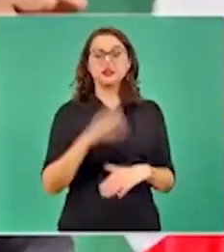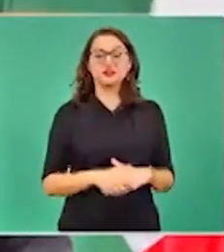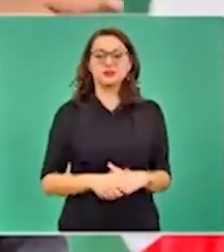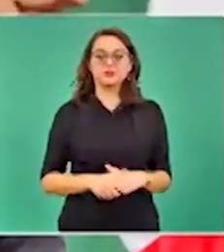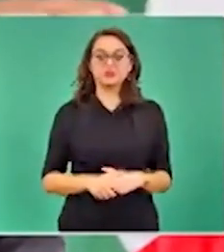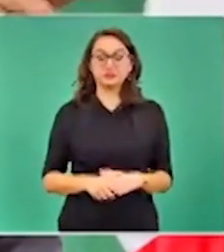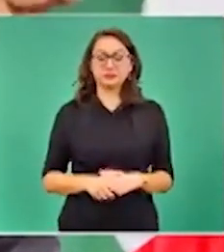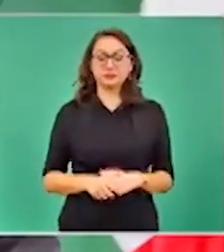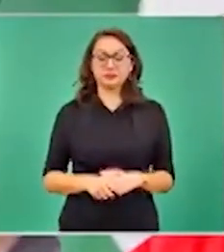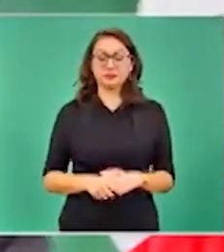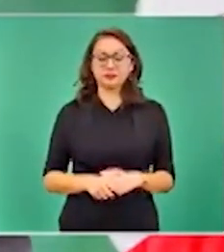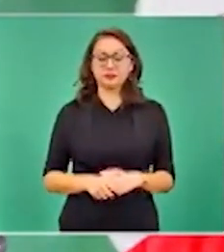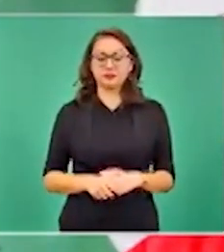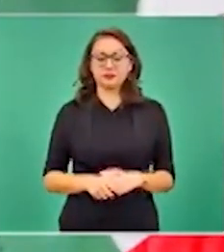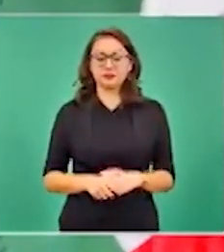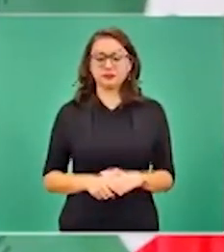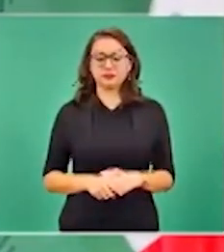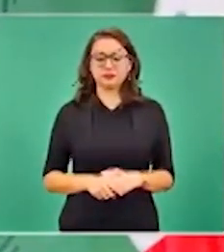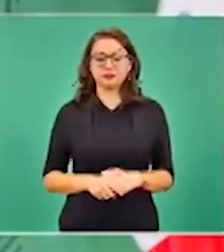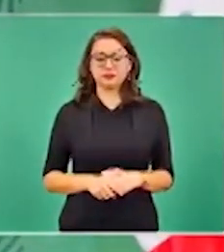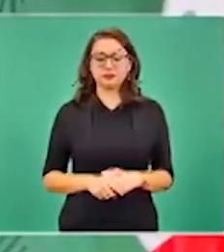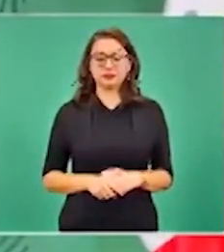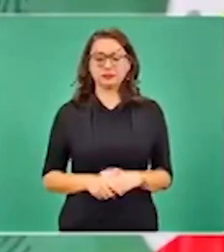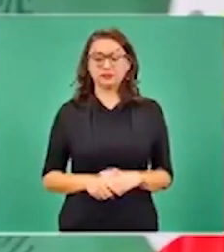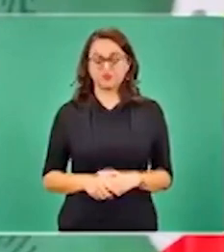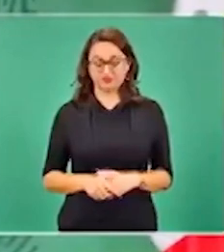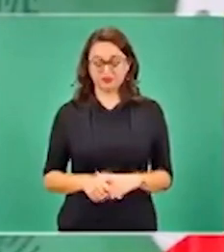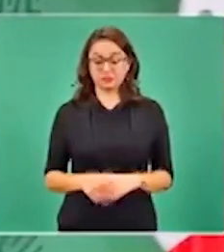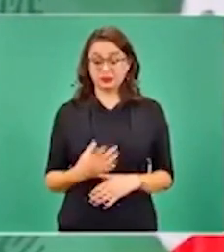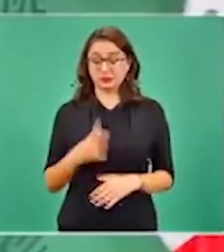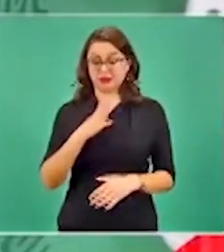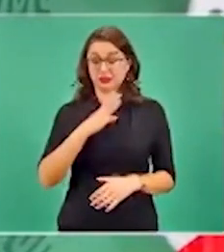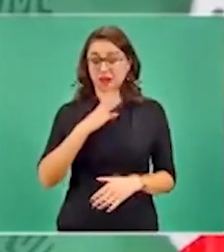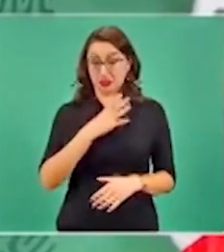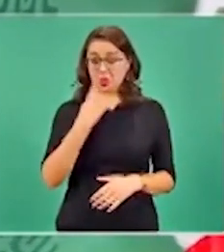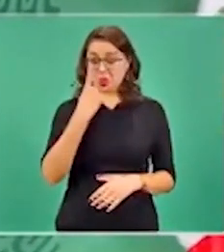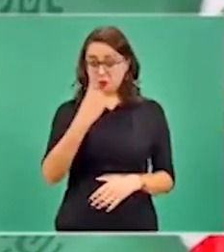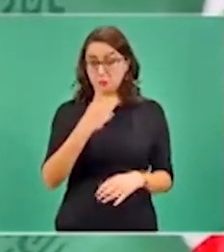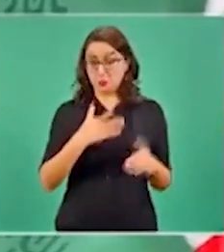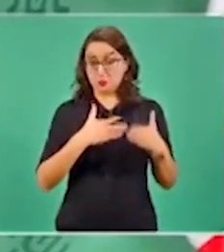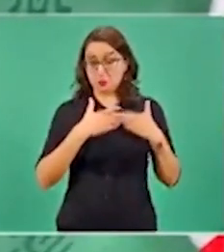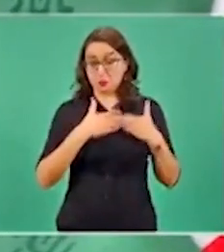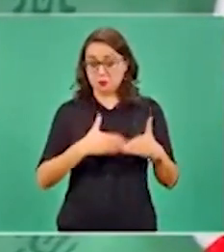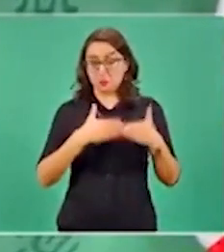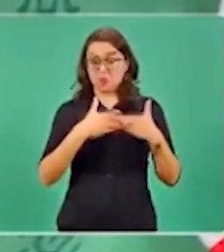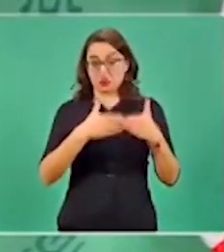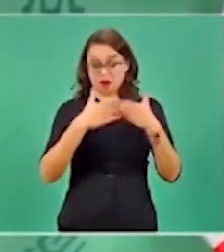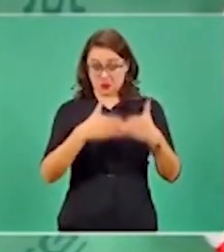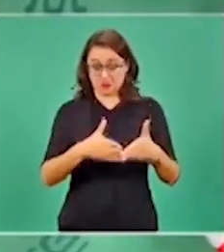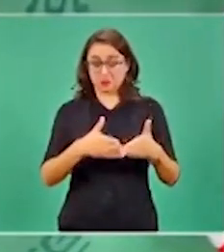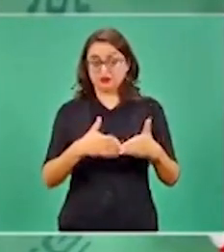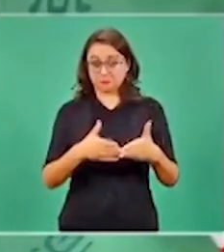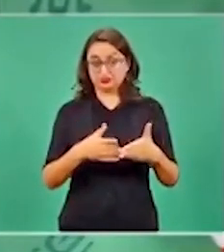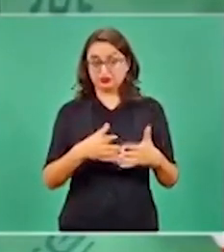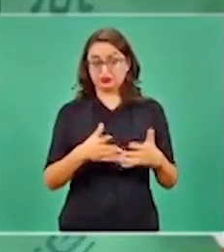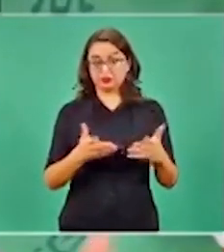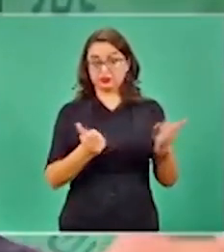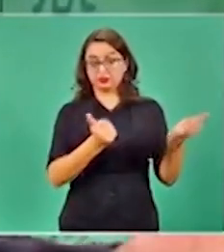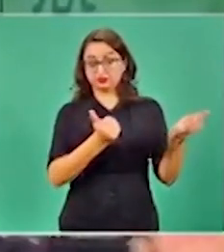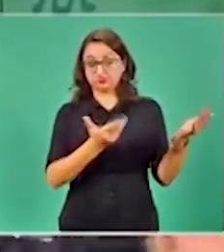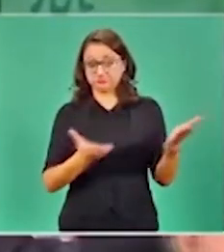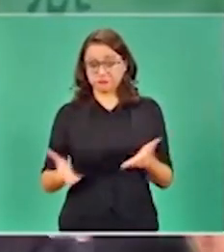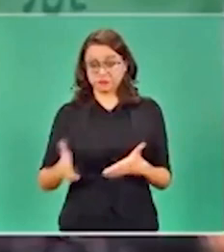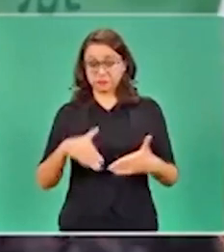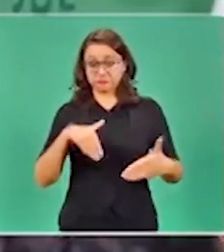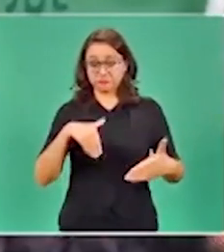a un muelle, uno de estos yates mexicanos, sale